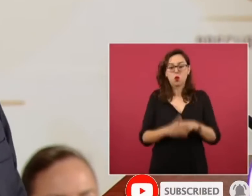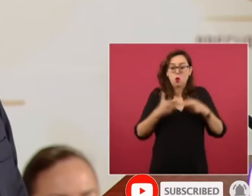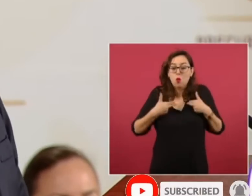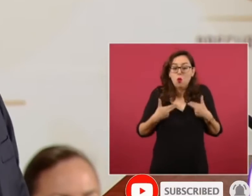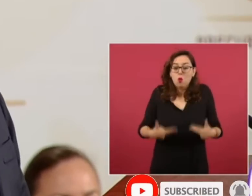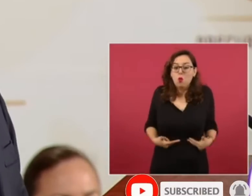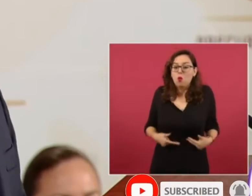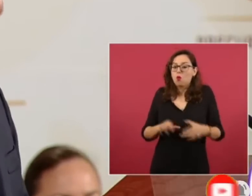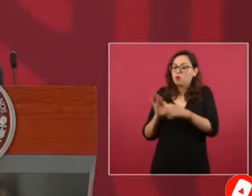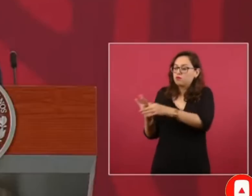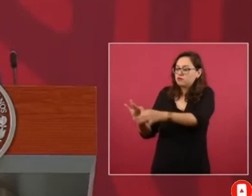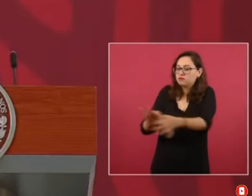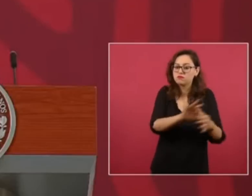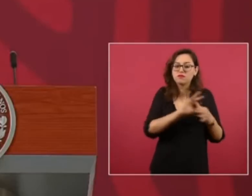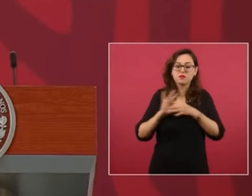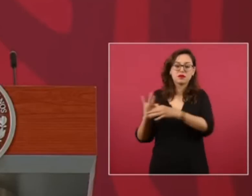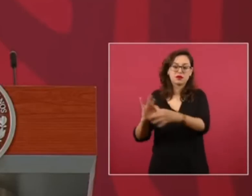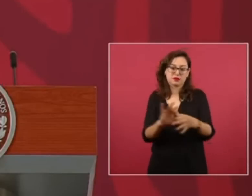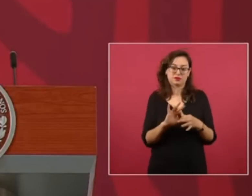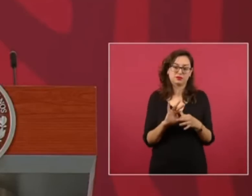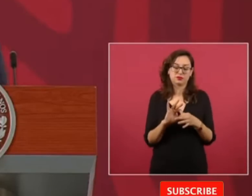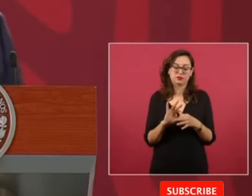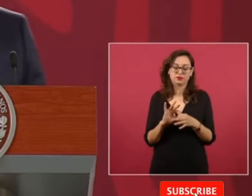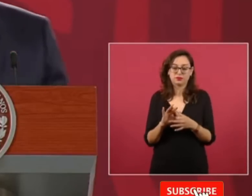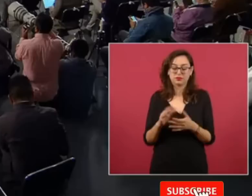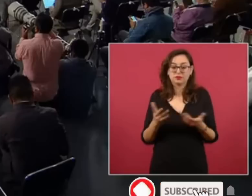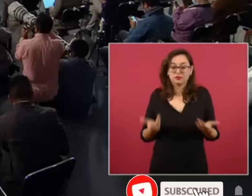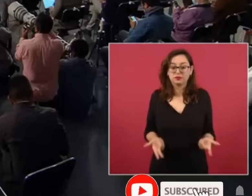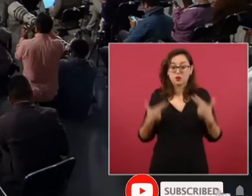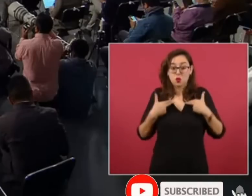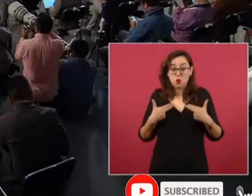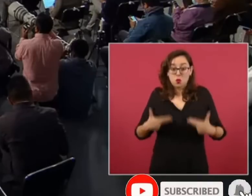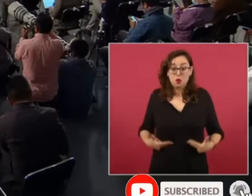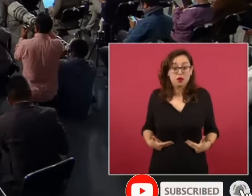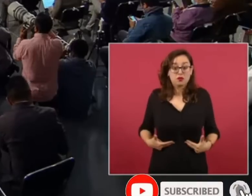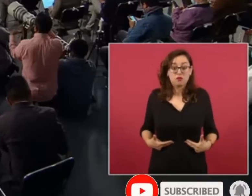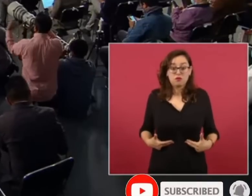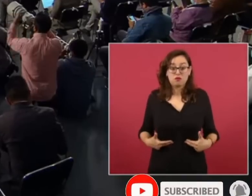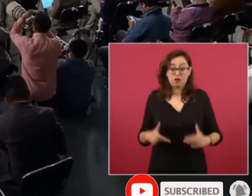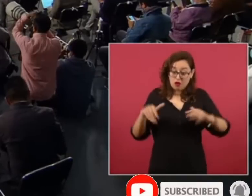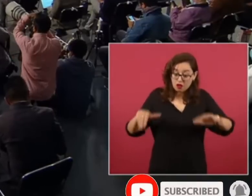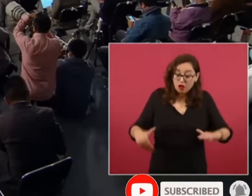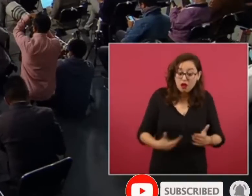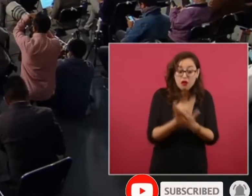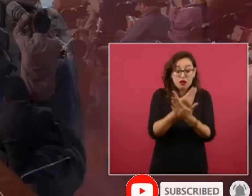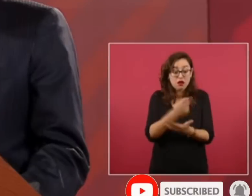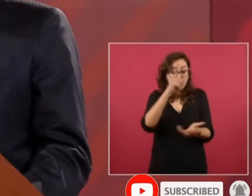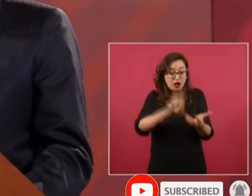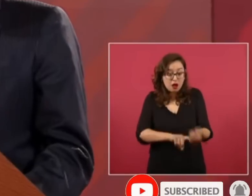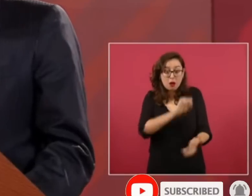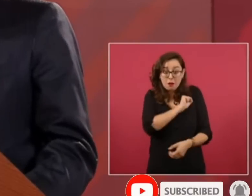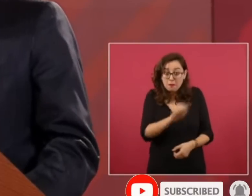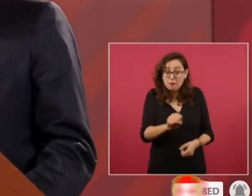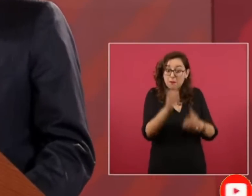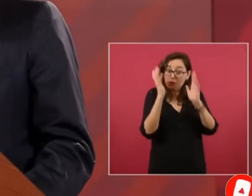Nosotros sostenemos que el ser humano no es malo por naturaleza,